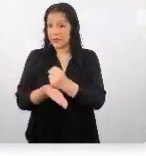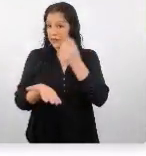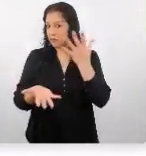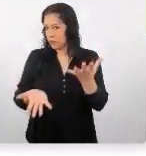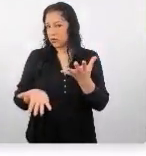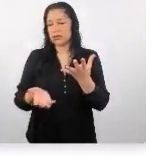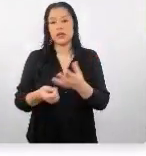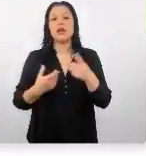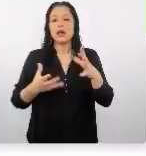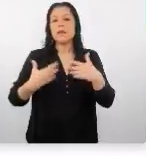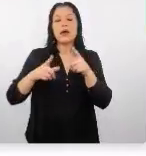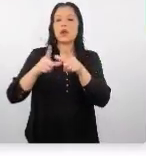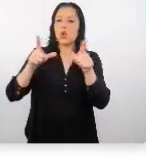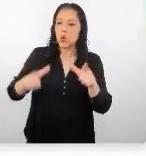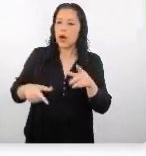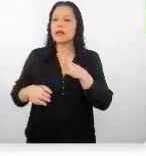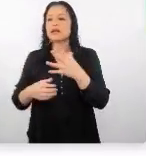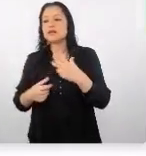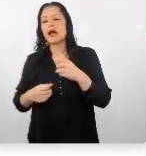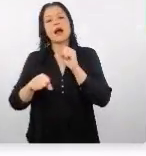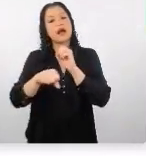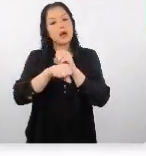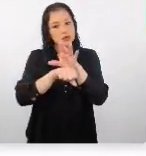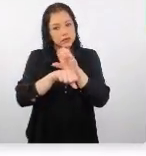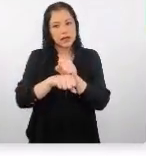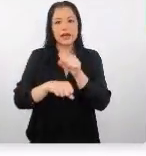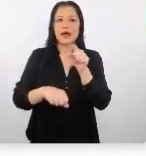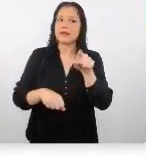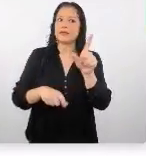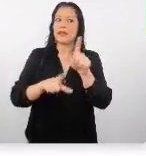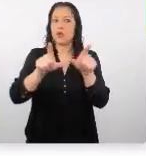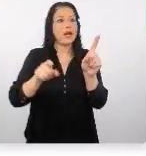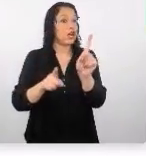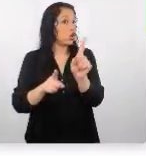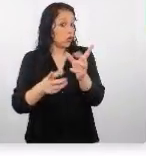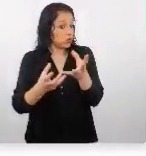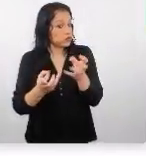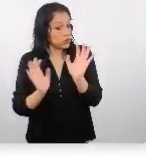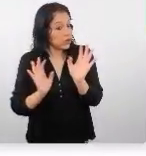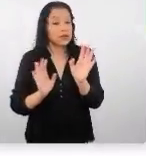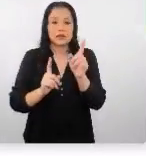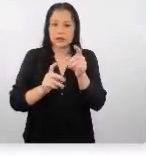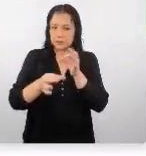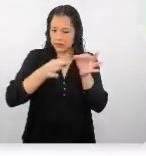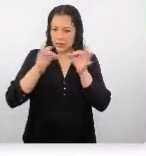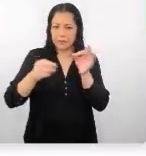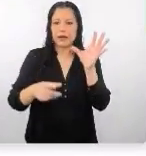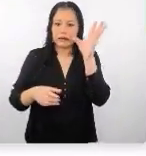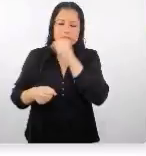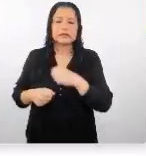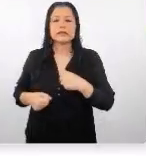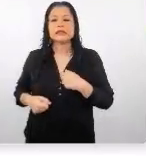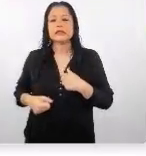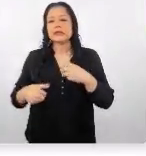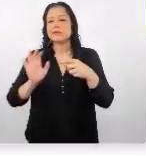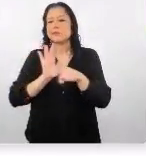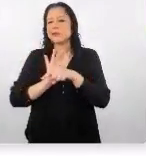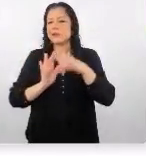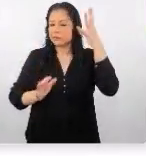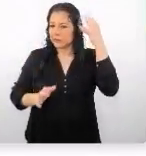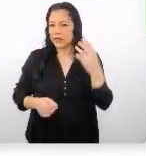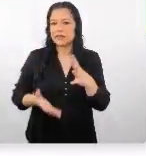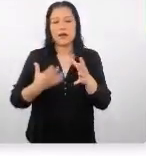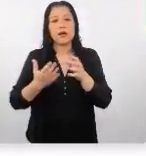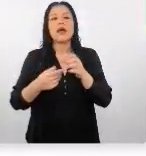donde ellos puedan ir puedan aconsejarles a dónde no ir también si tienes a tu pasajero para que no vaya a pasar una mala experiencia porque va a sacar su